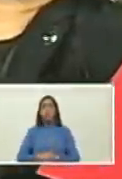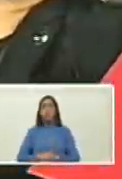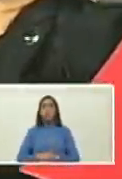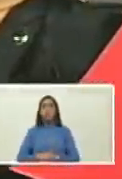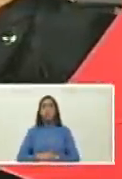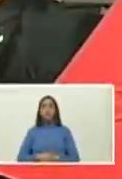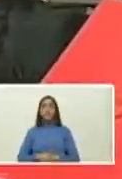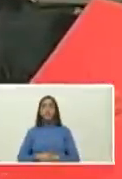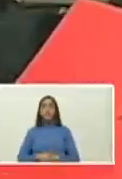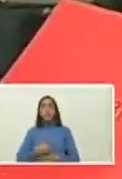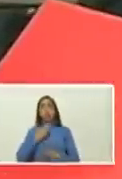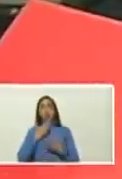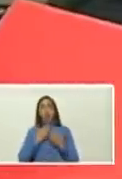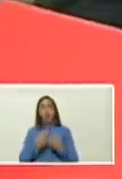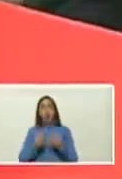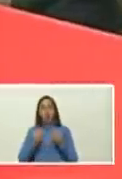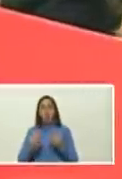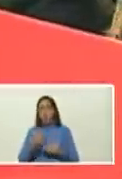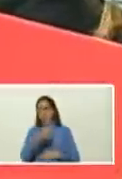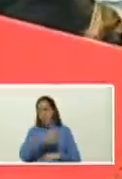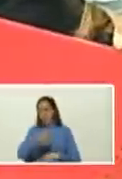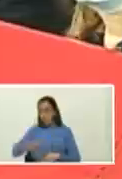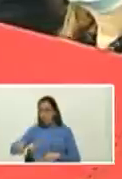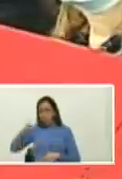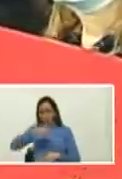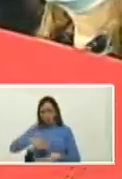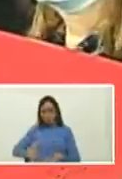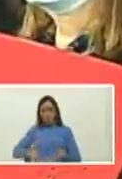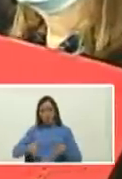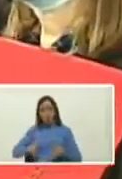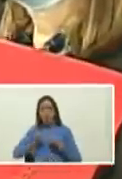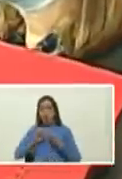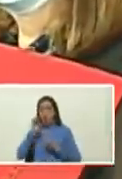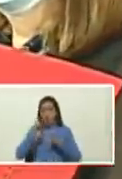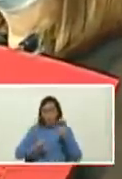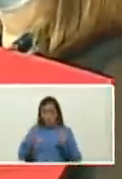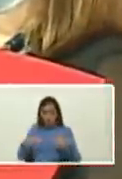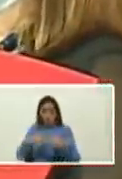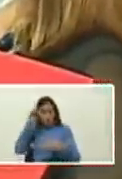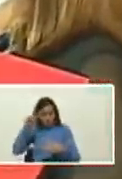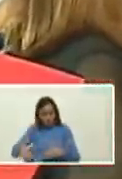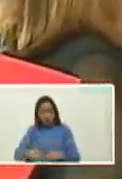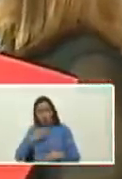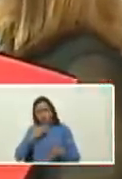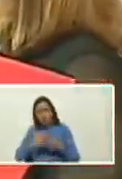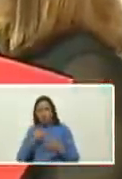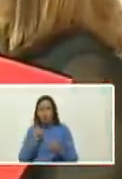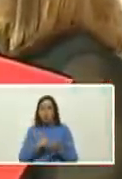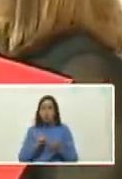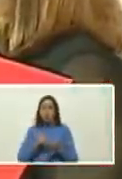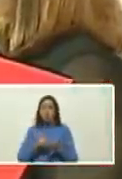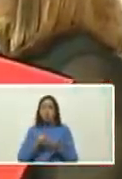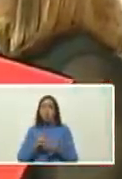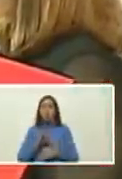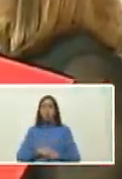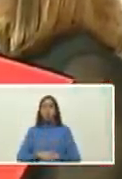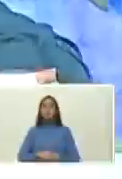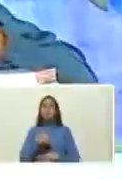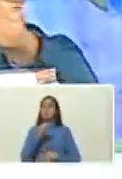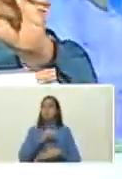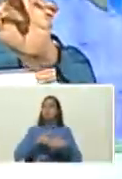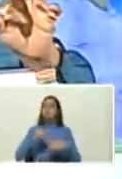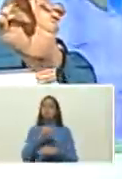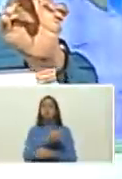le agradecemos a los premiados y a los jurados porque los jurados están presentes jurados de la más alta